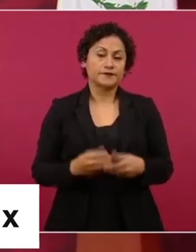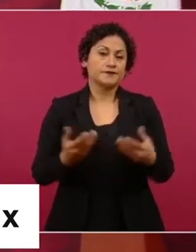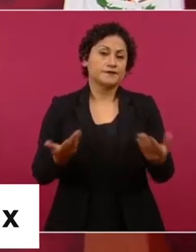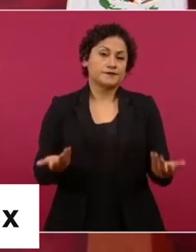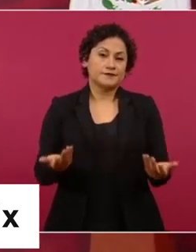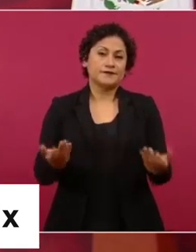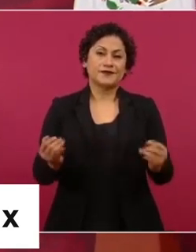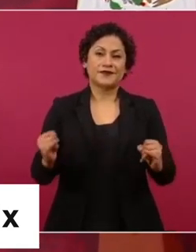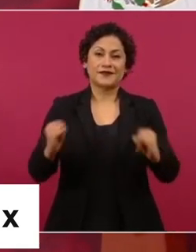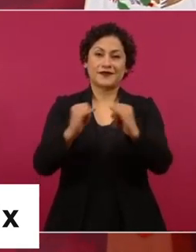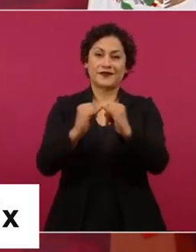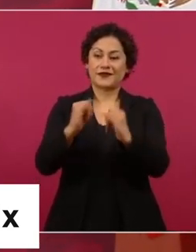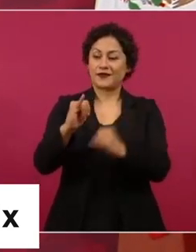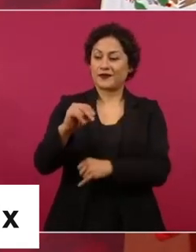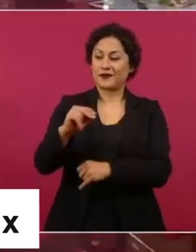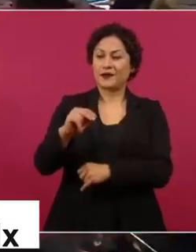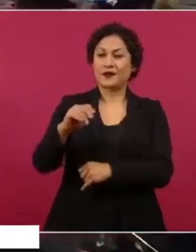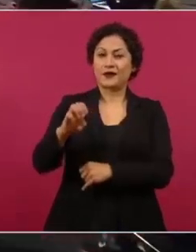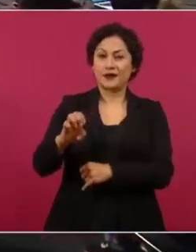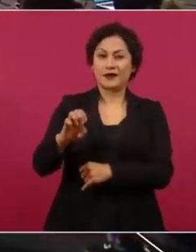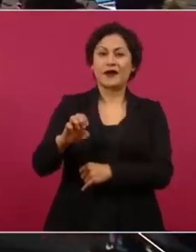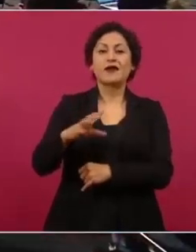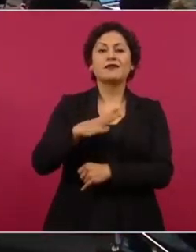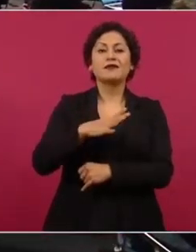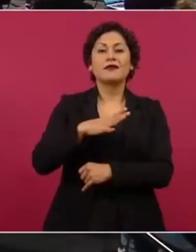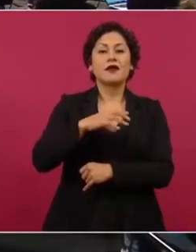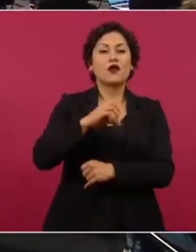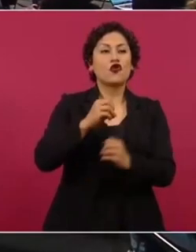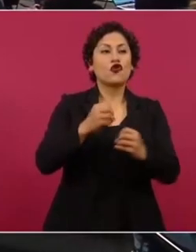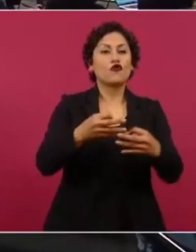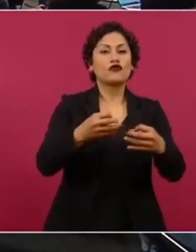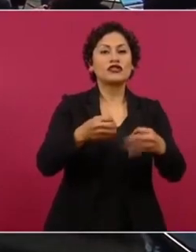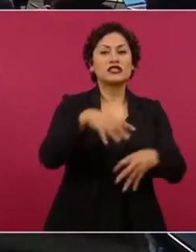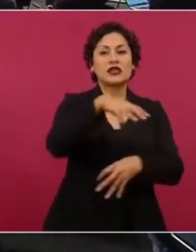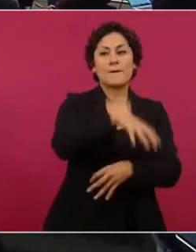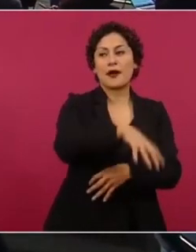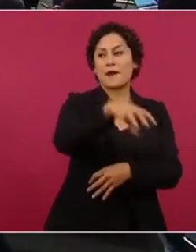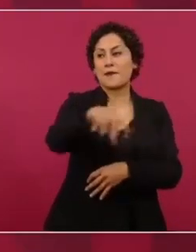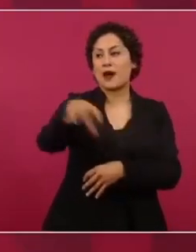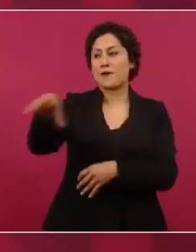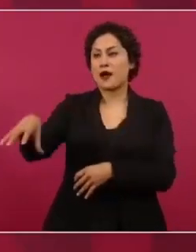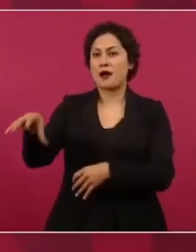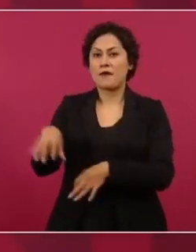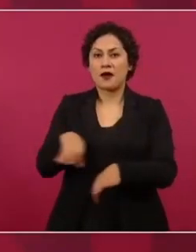duplicadas.